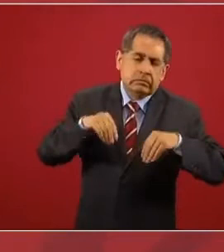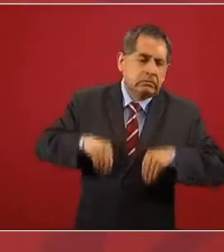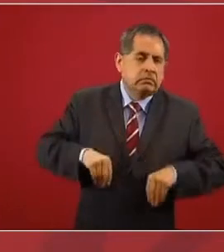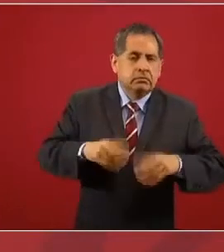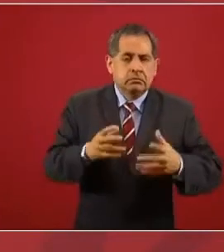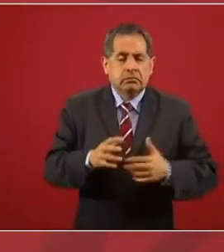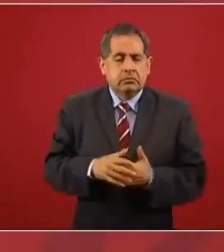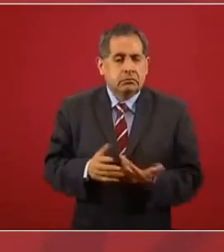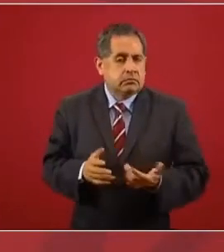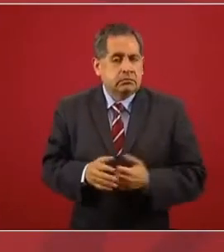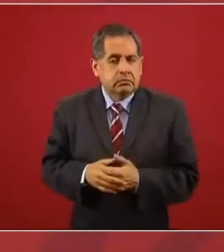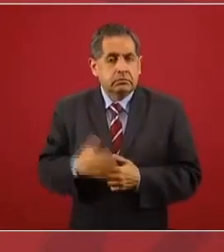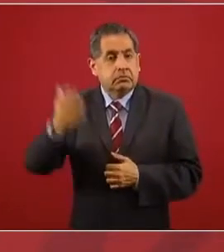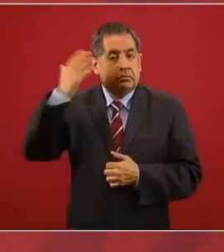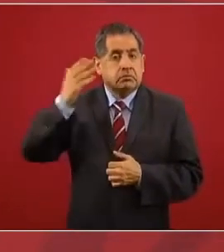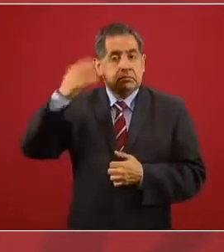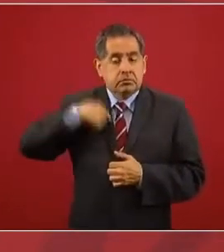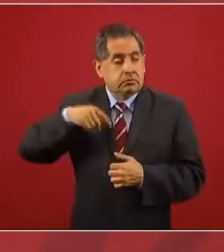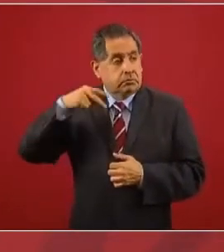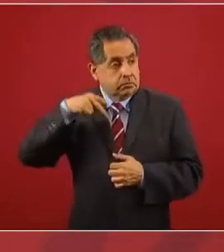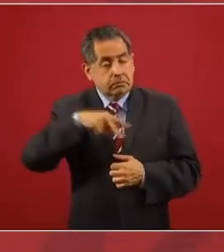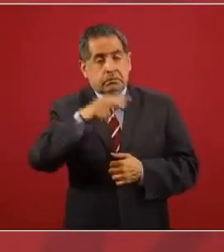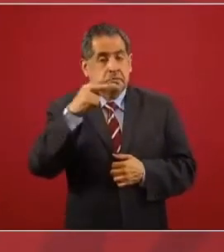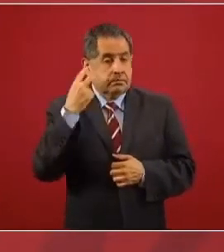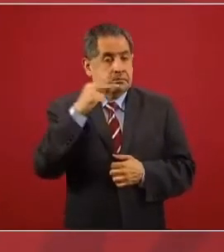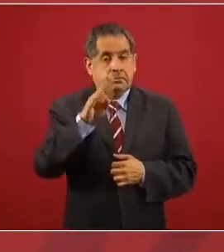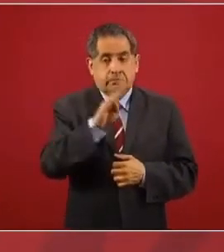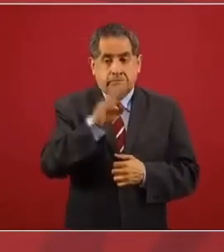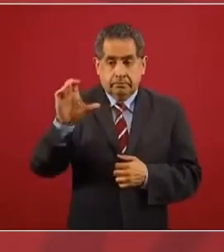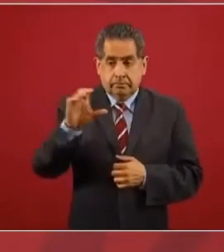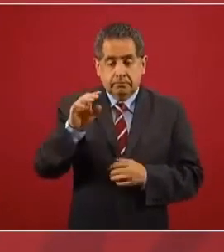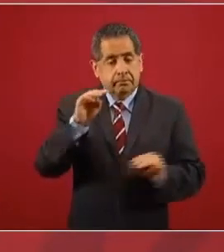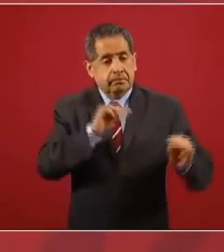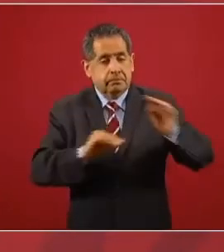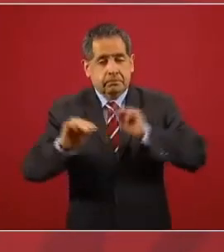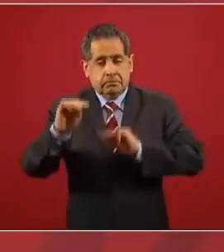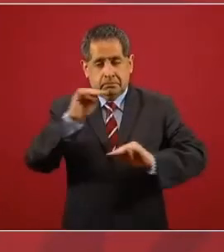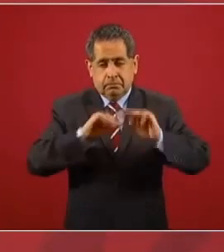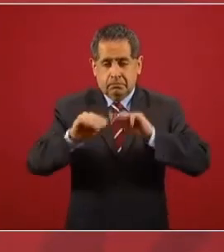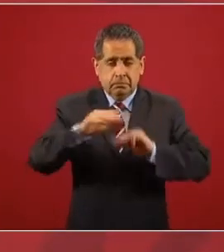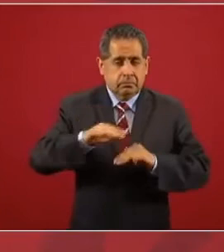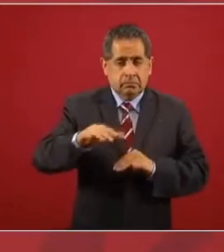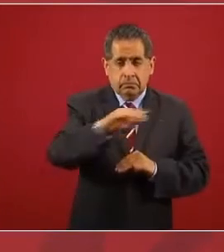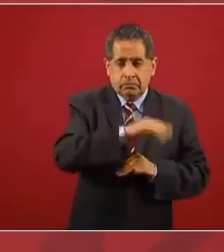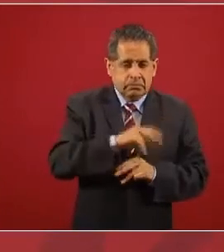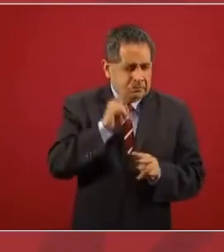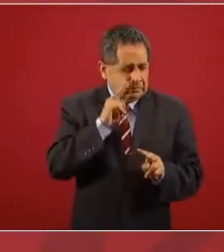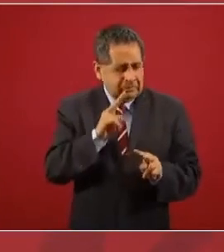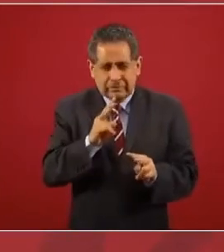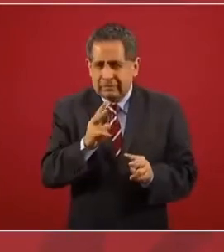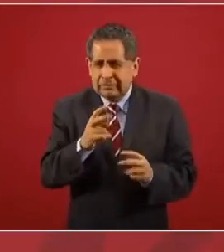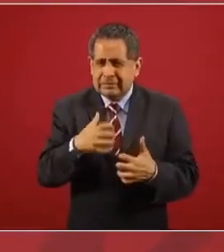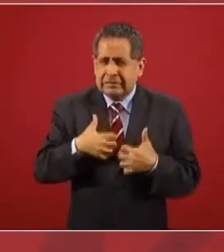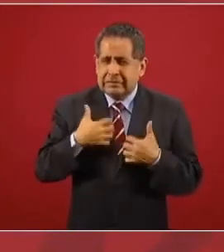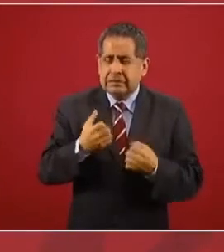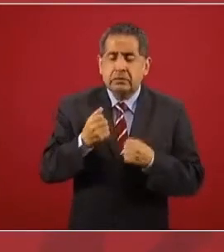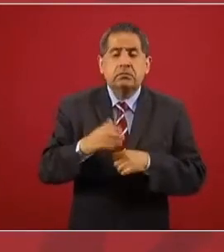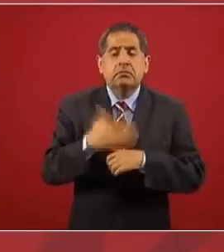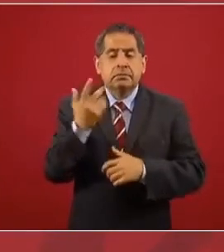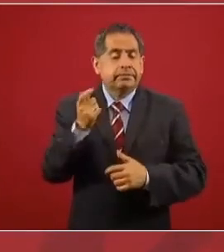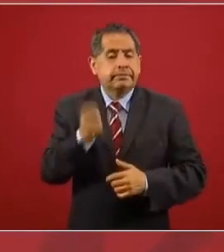Iba yo a Baja California y pasaba por la rumorosa y me daba un coraje, primero,